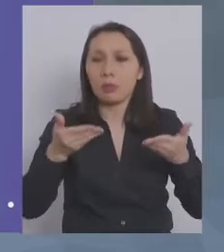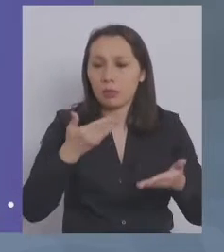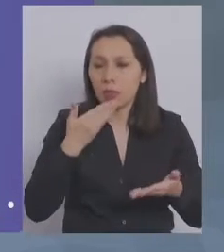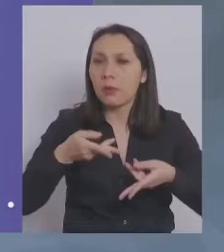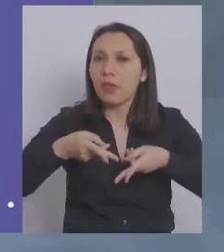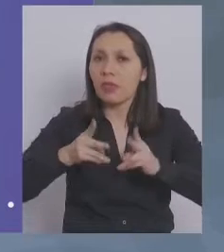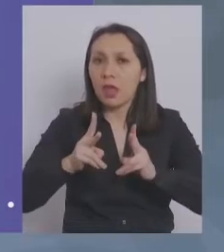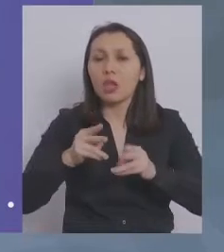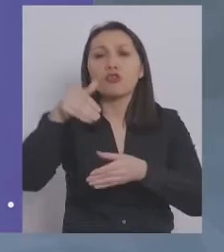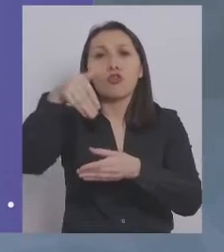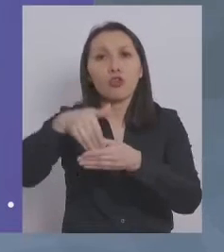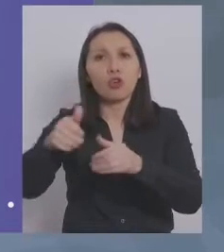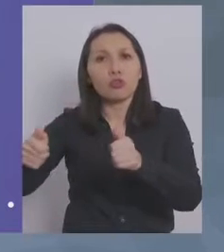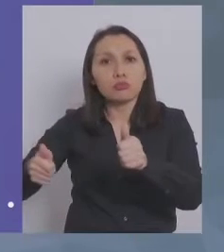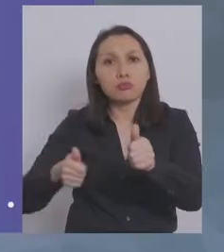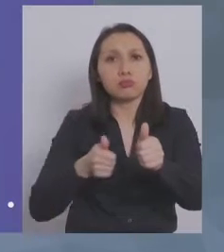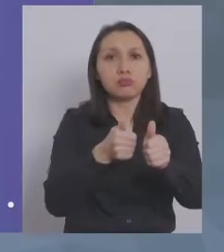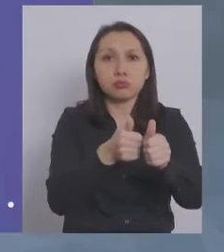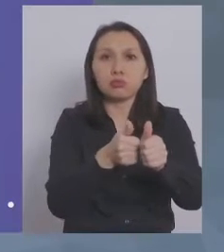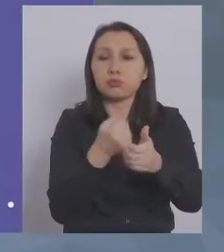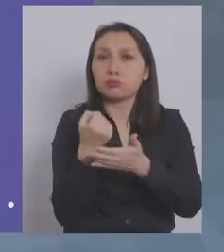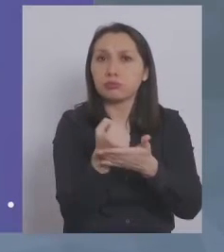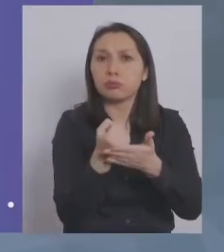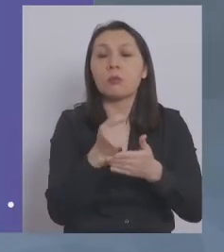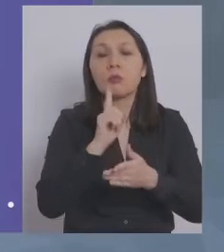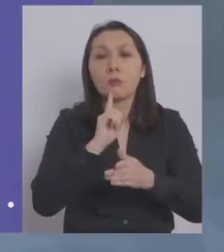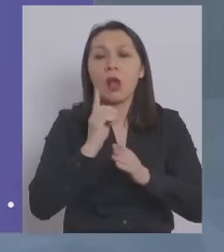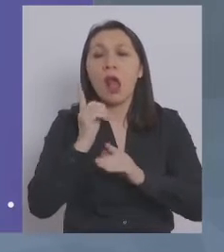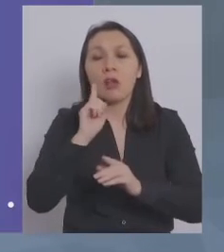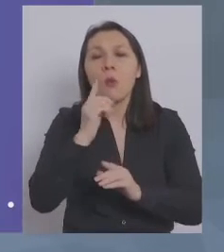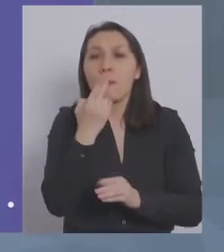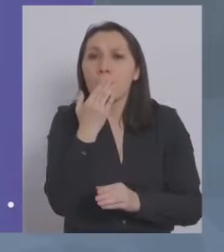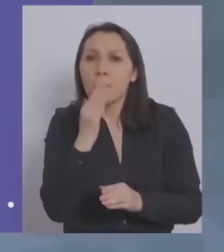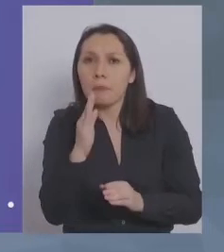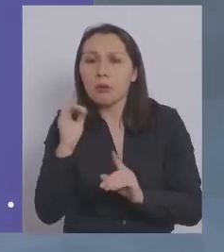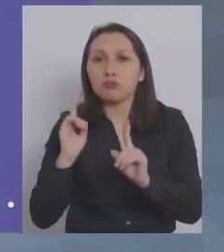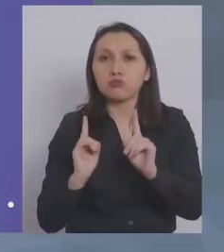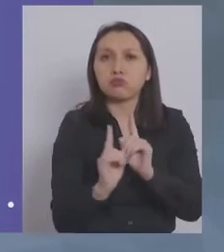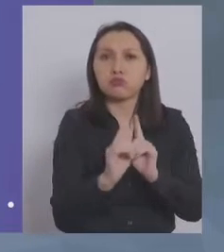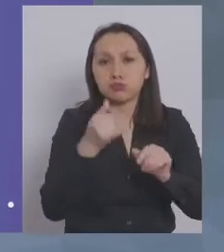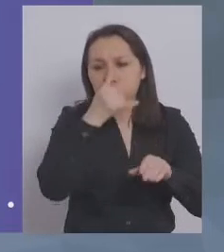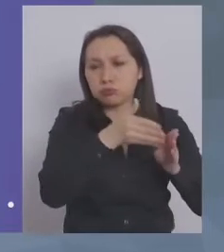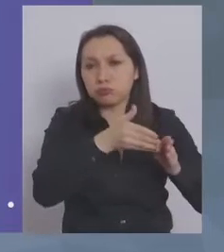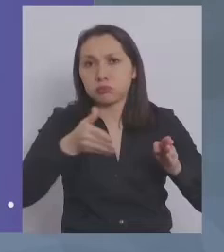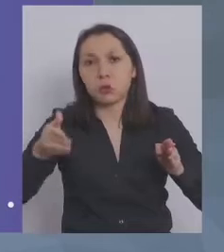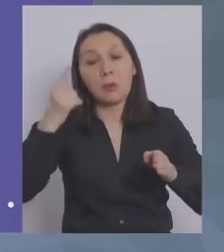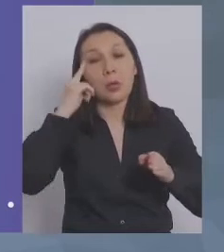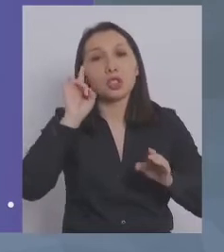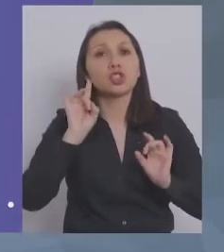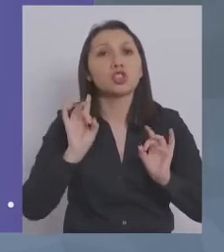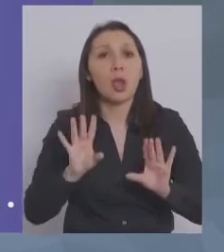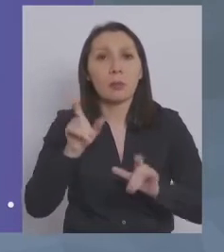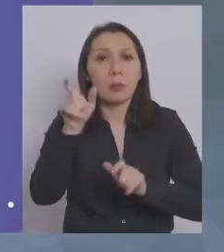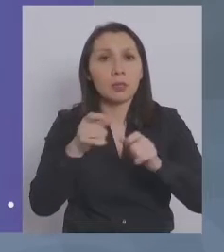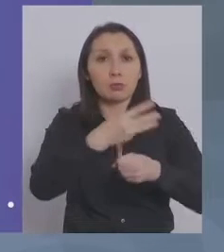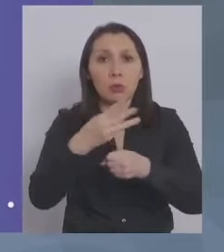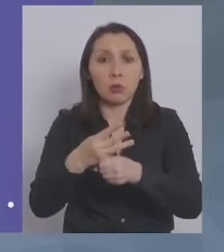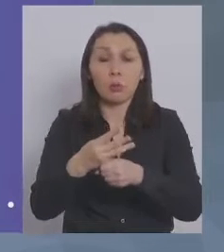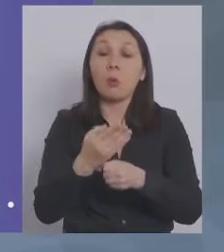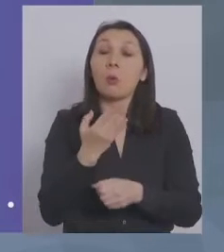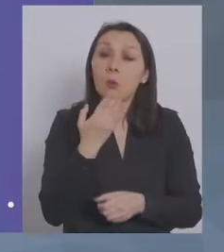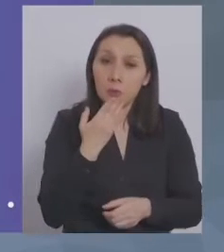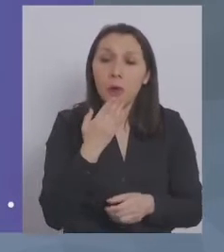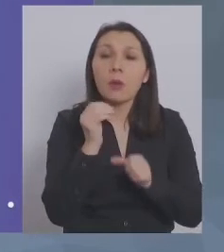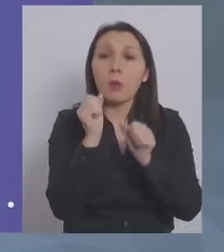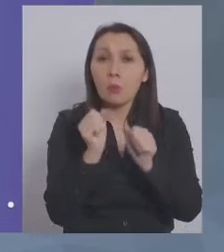derecho al voto asistido. Queremos recordar que existe atención preferente durante todo el periodo, no solo para las personas mayores, sino